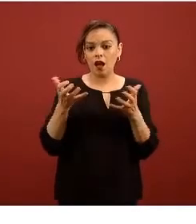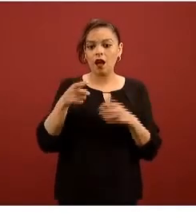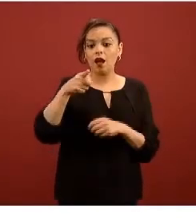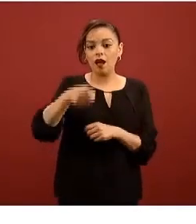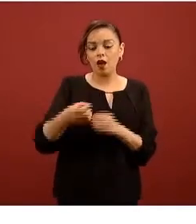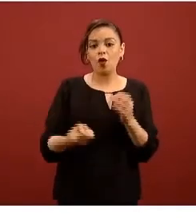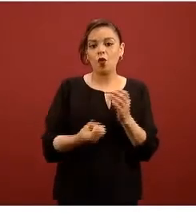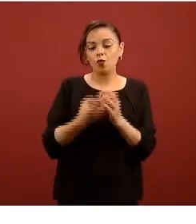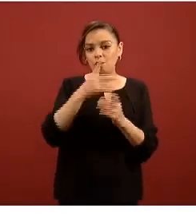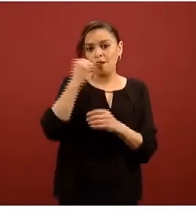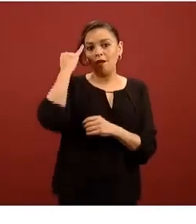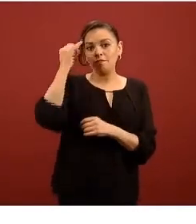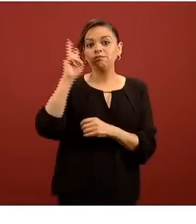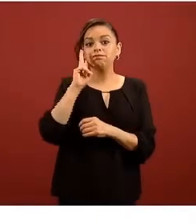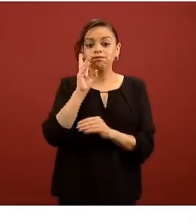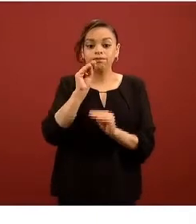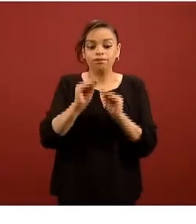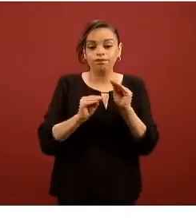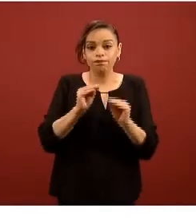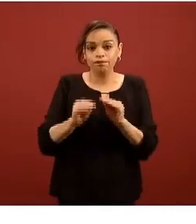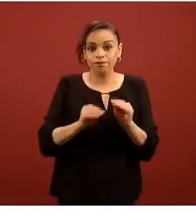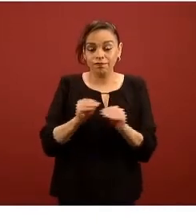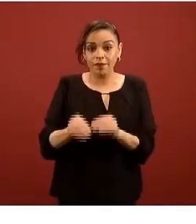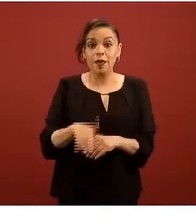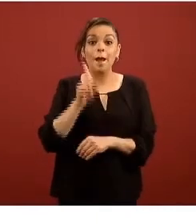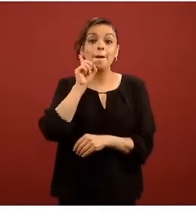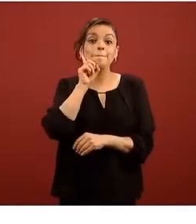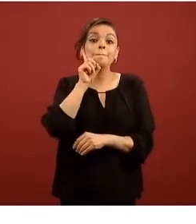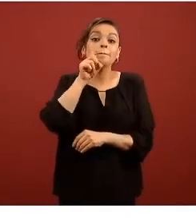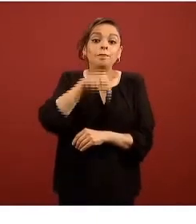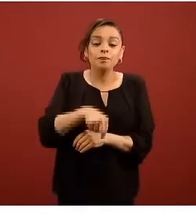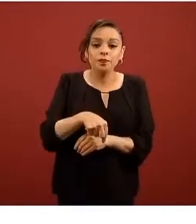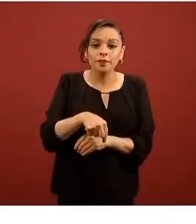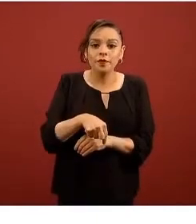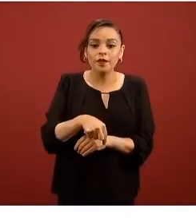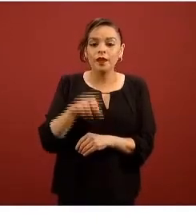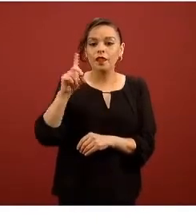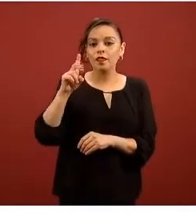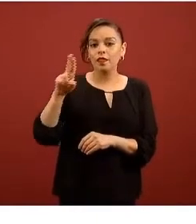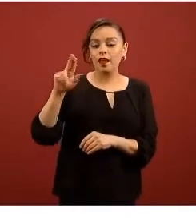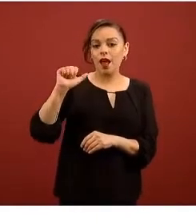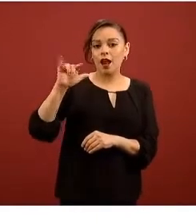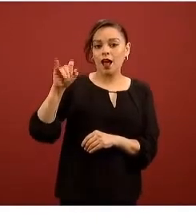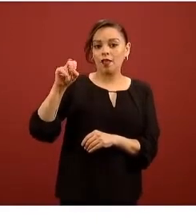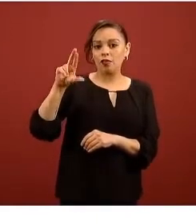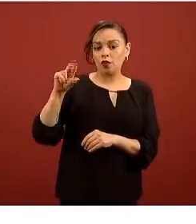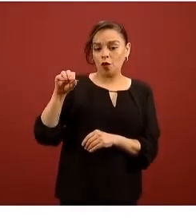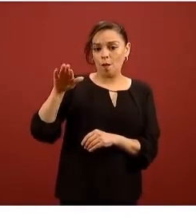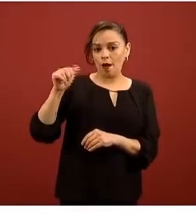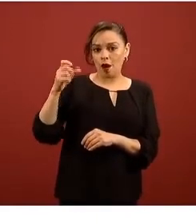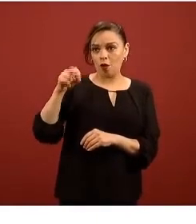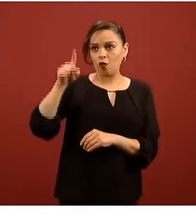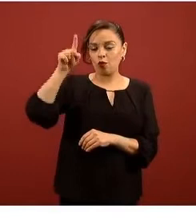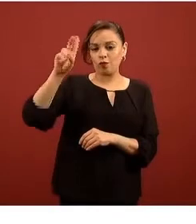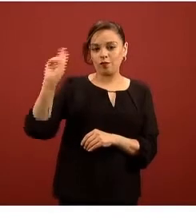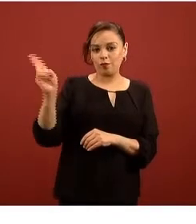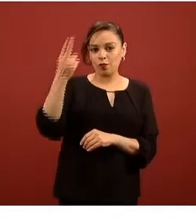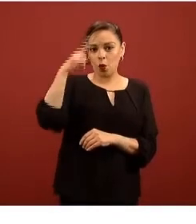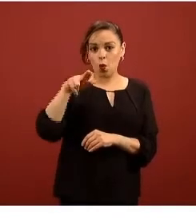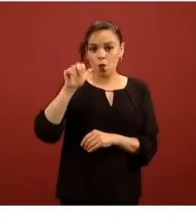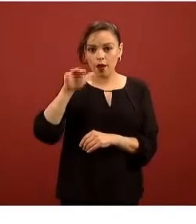está justo mañana en colaboración con el doctor Alejandro Alagón de la UNAM y un